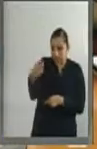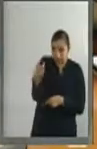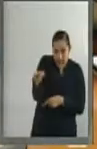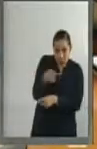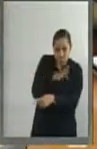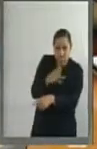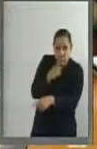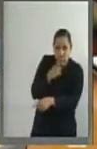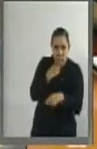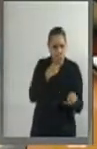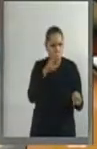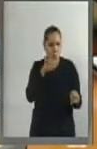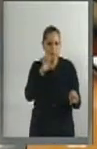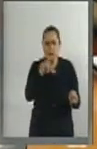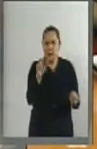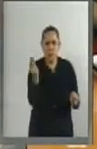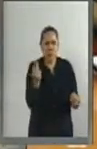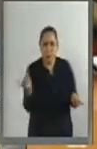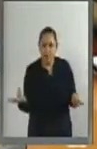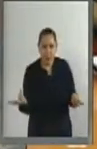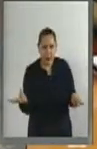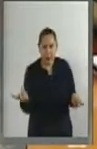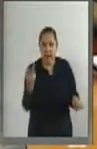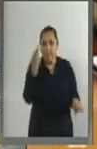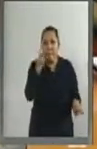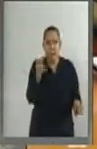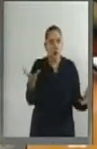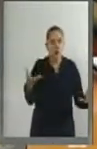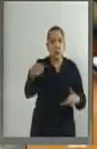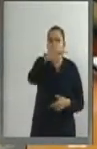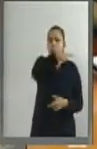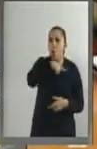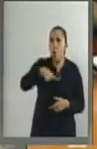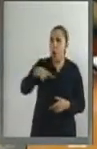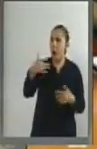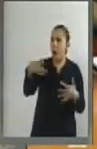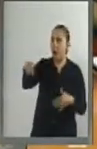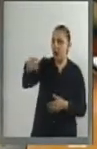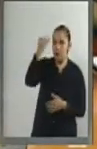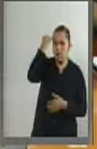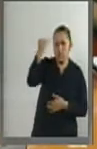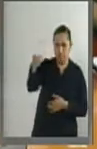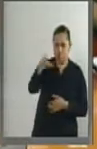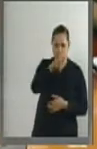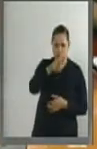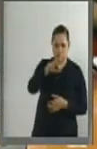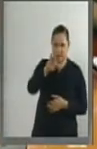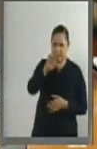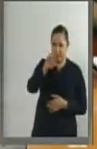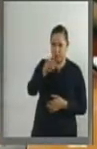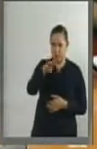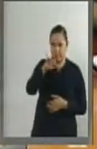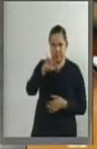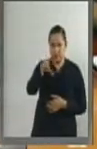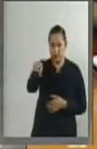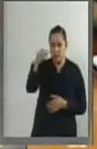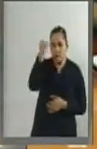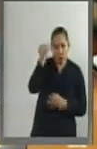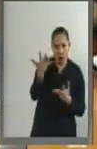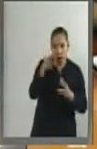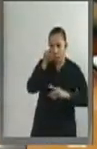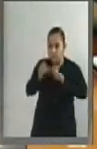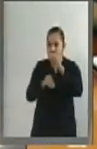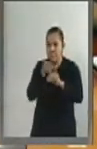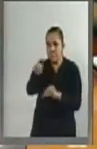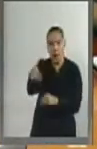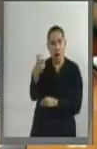Pero nadie está atendiendo al doctor Alfredo Maciel para que se atienda a su llamado a